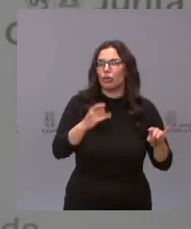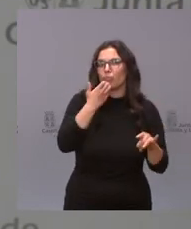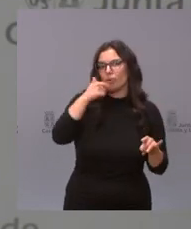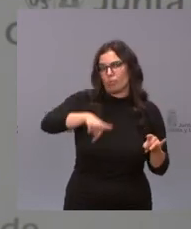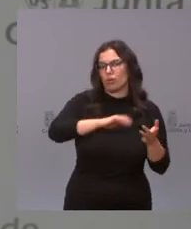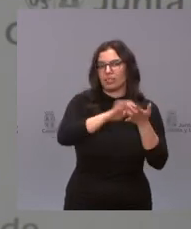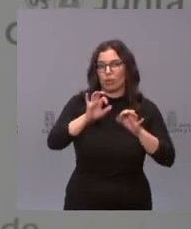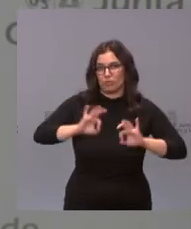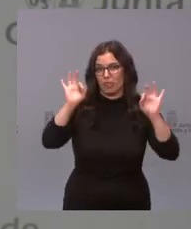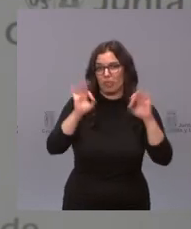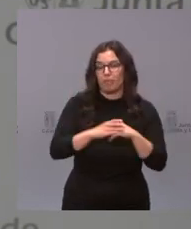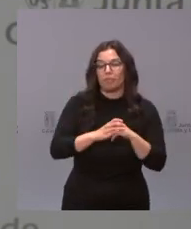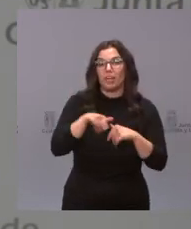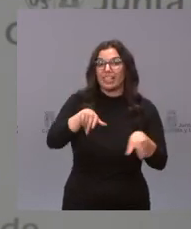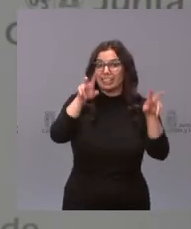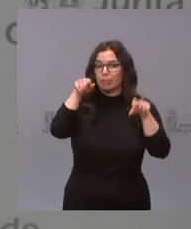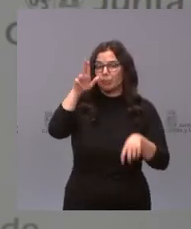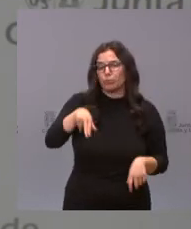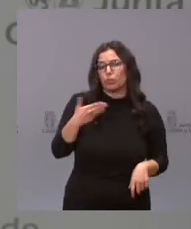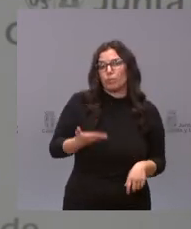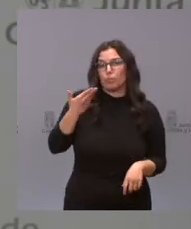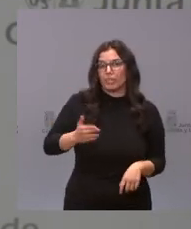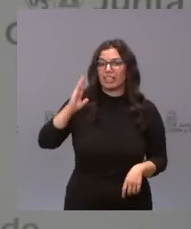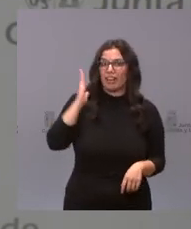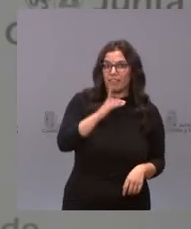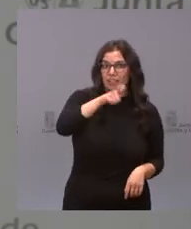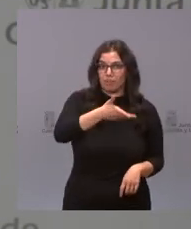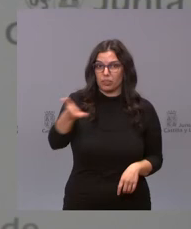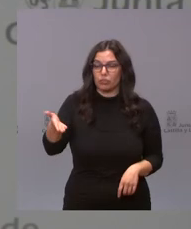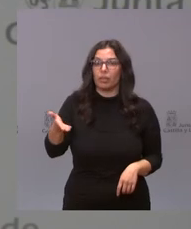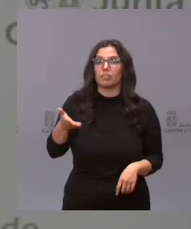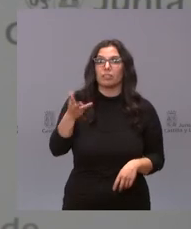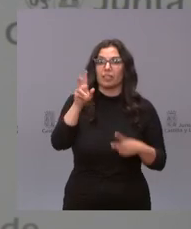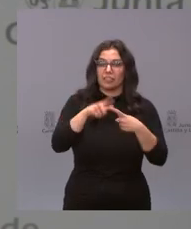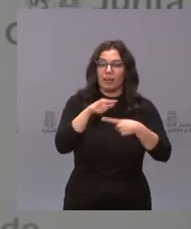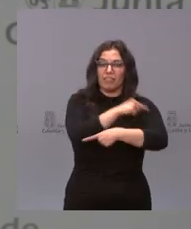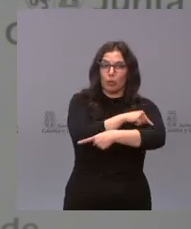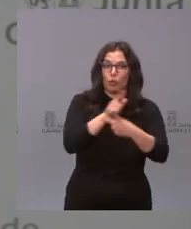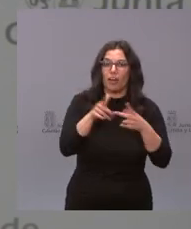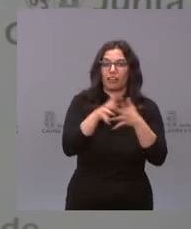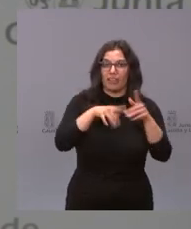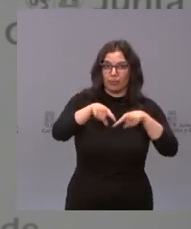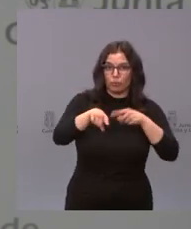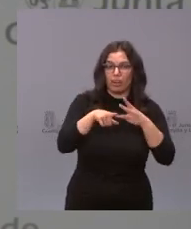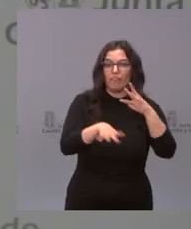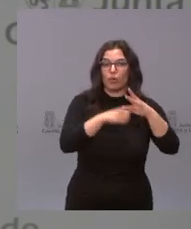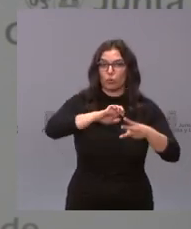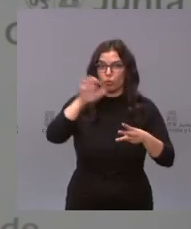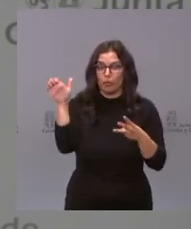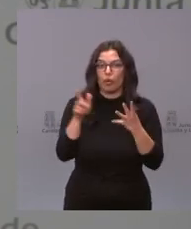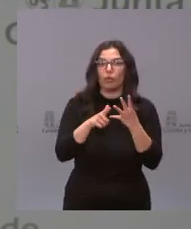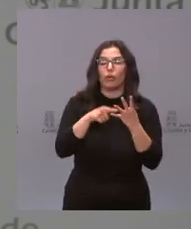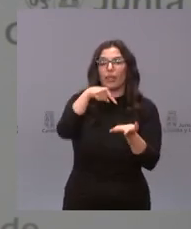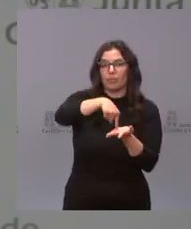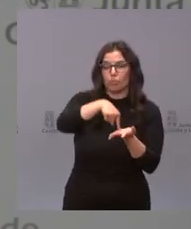Castilla y León yo creo que son cuestiones muy importantes que afectan a los ciudadanos la vacunación las infraestructuras los fondos europeos la